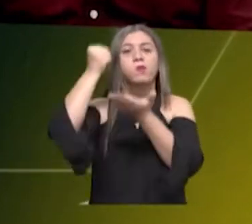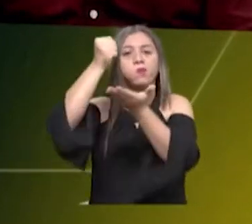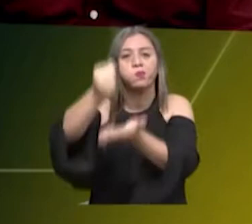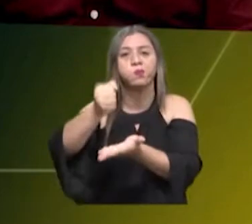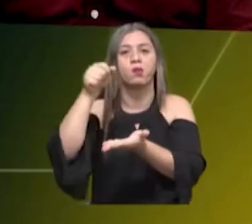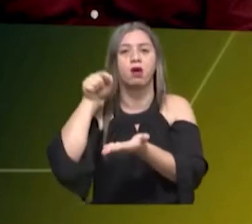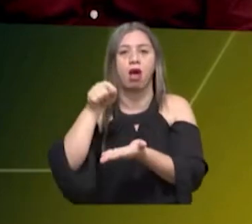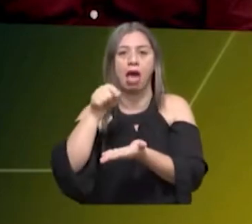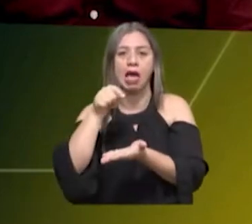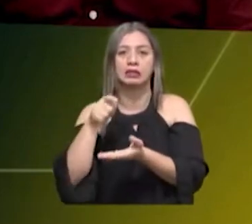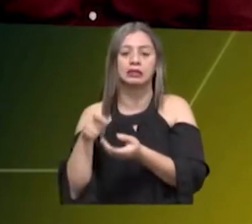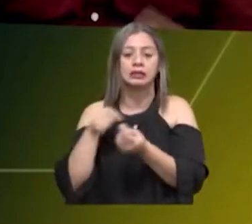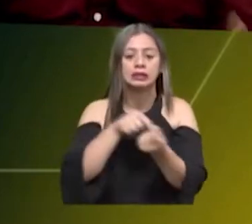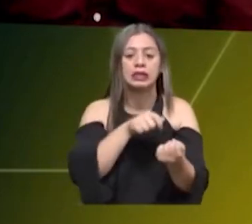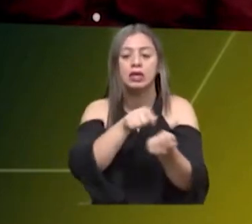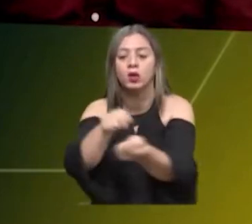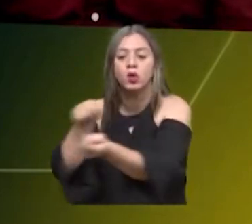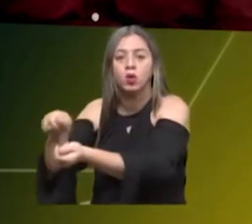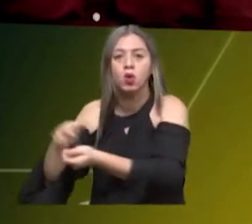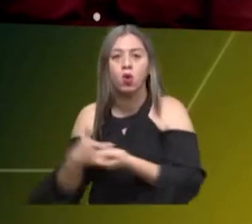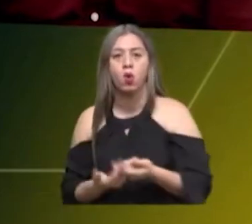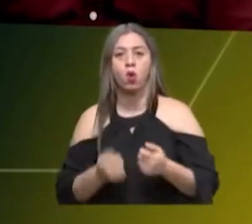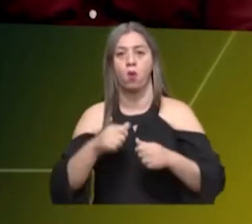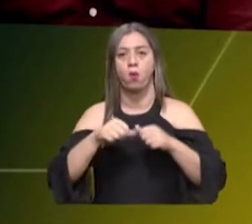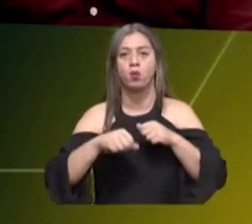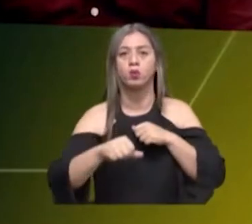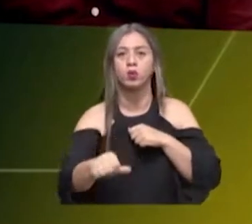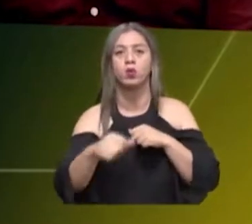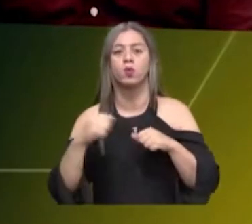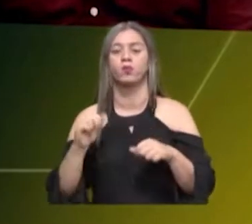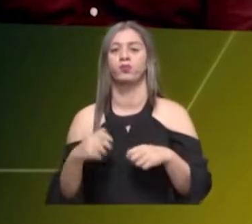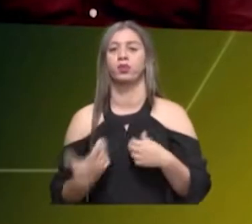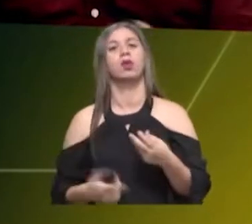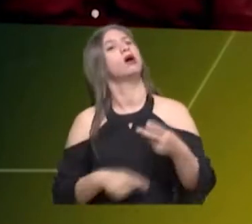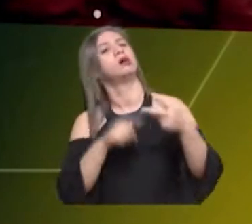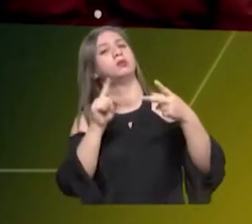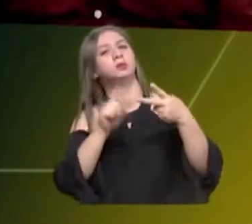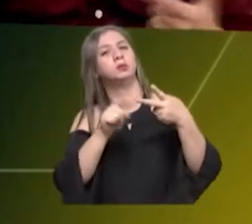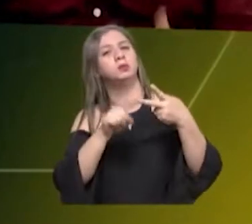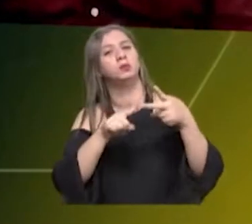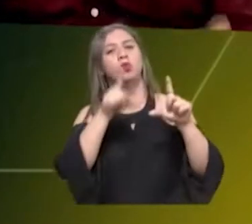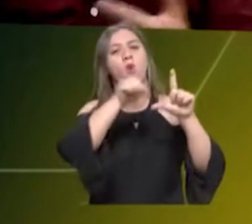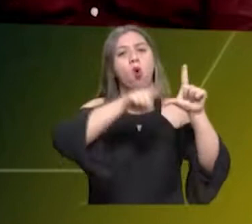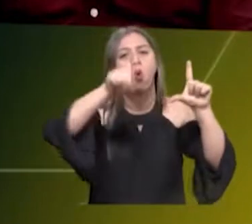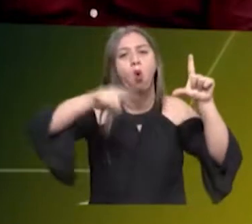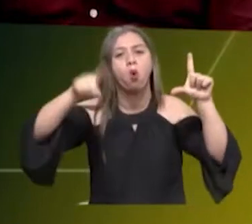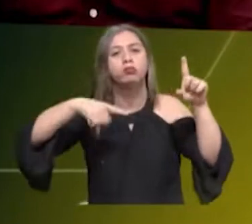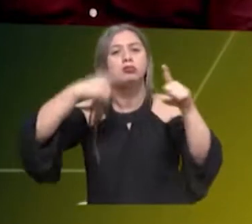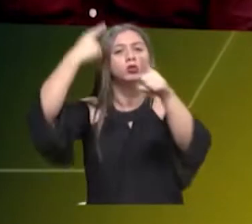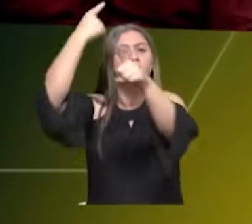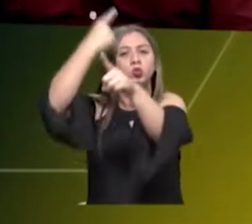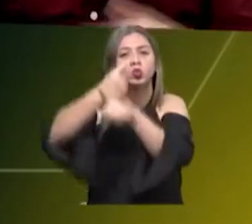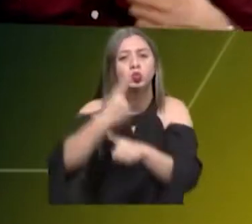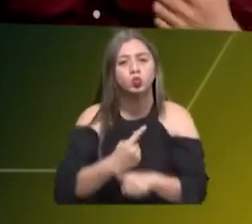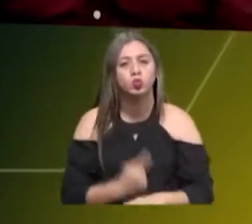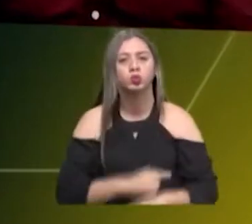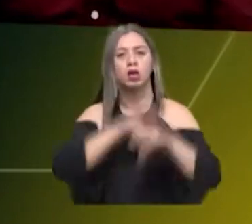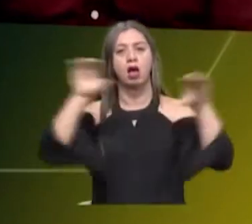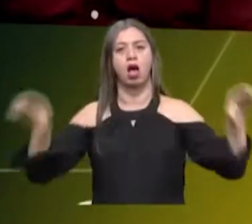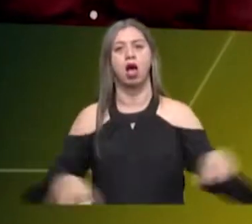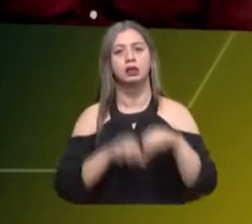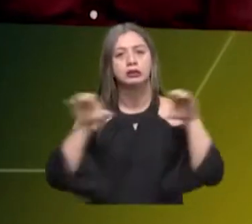con base en los recursos programados para la vigencia. También mide el nivel de cumplimiento de las actividades a